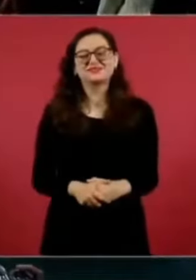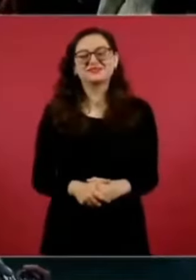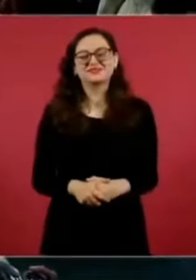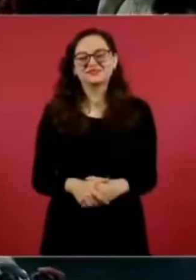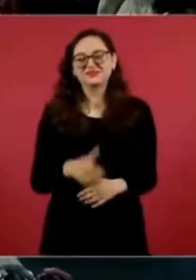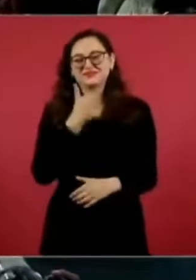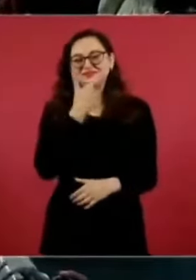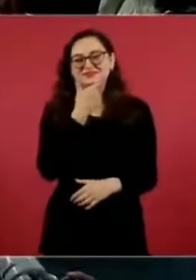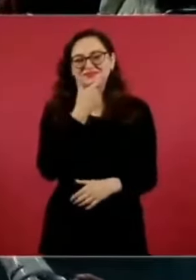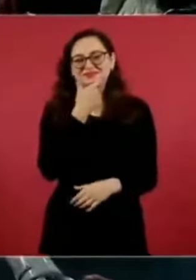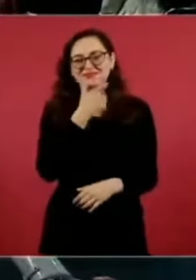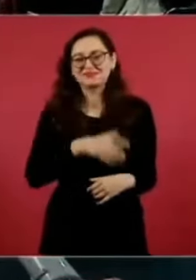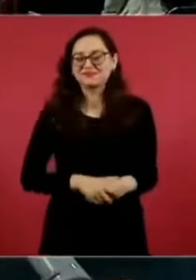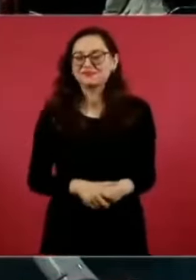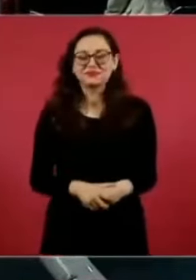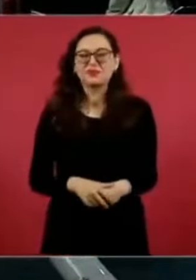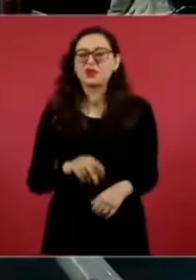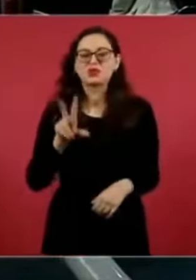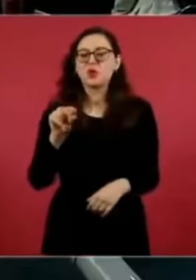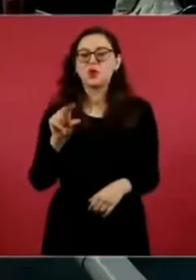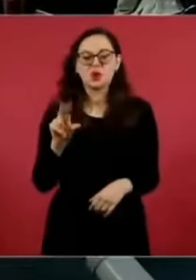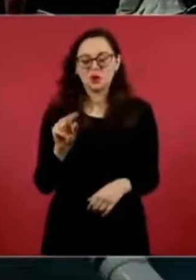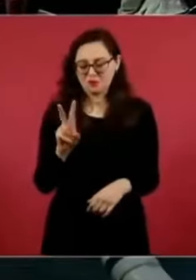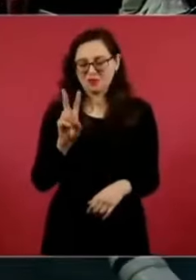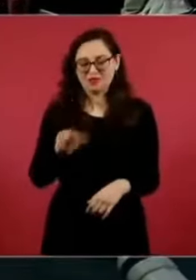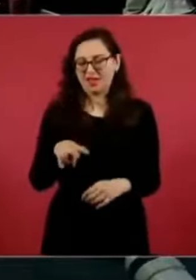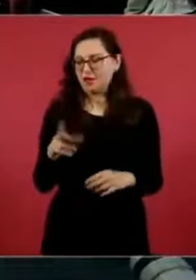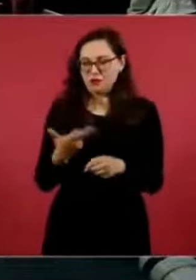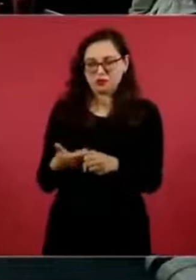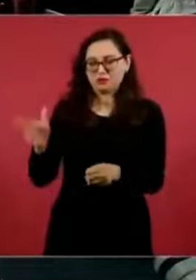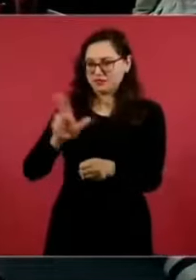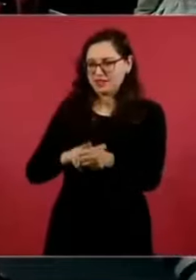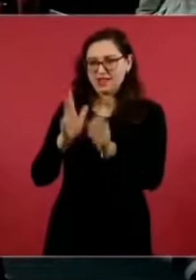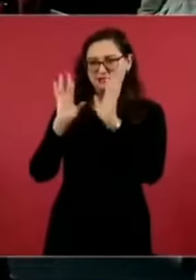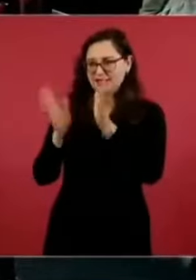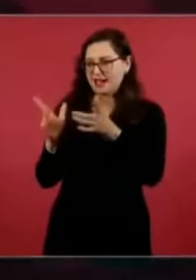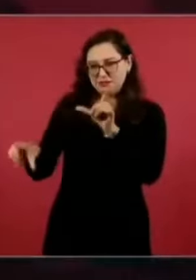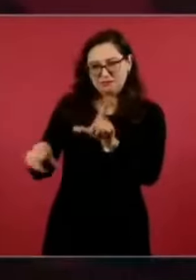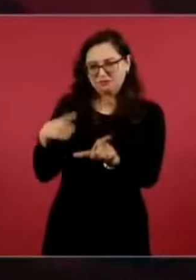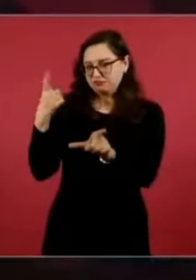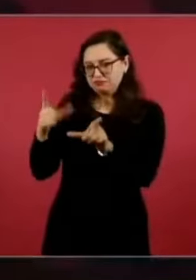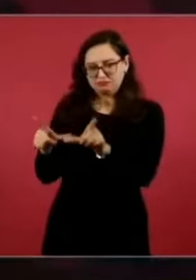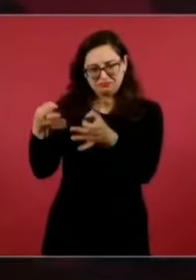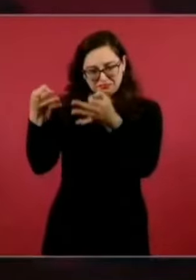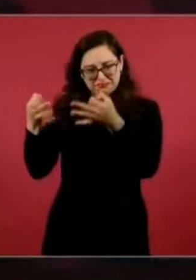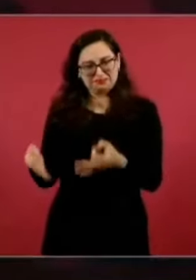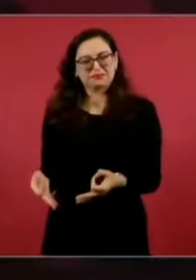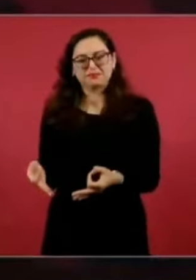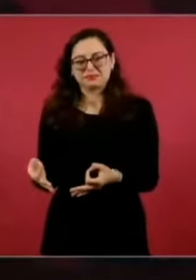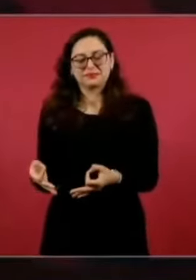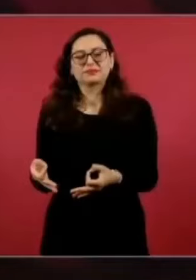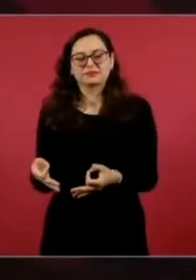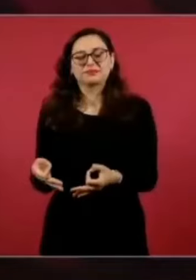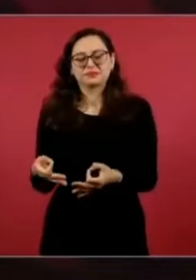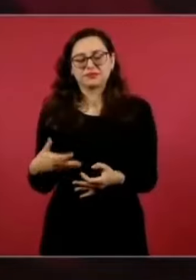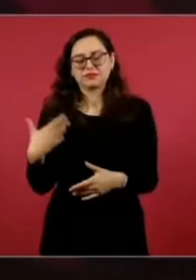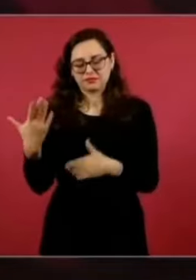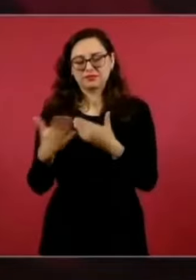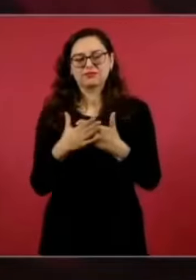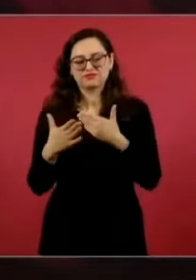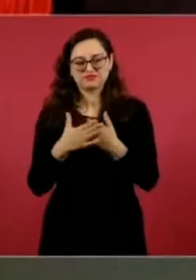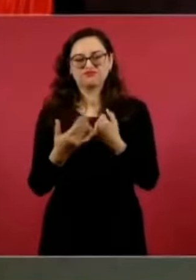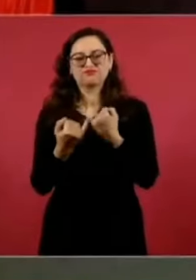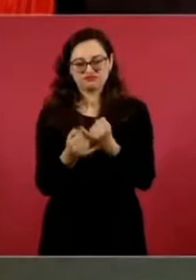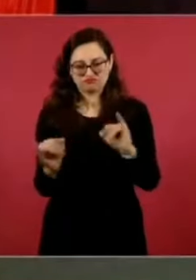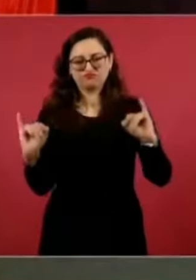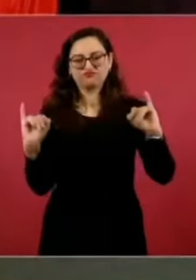ya está terminado y se va a